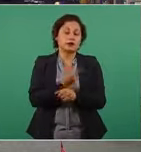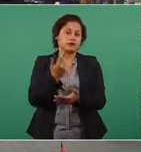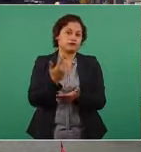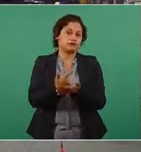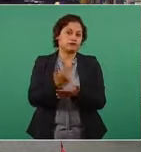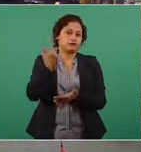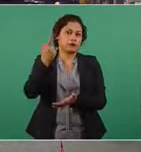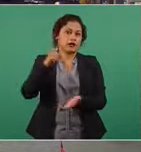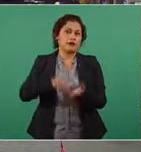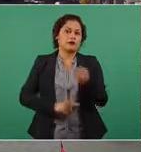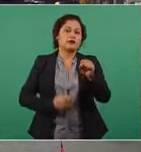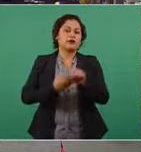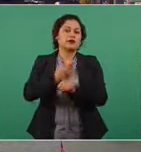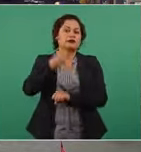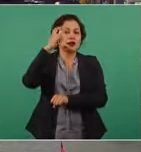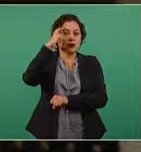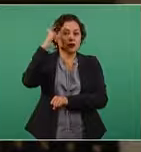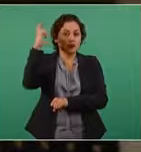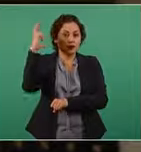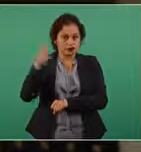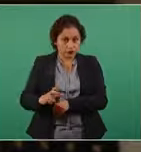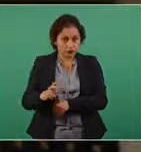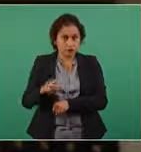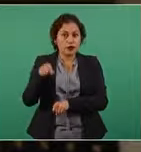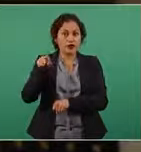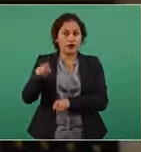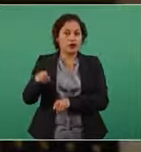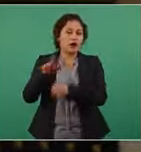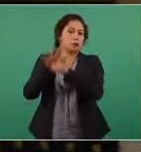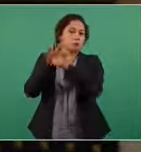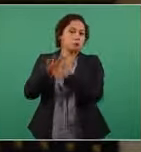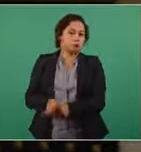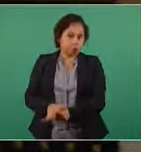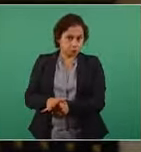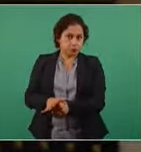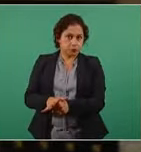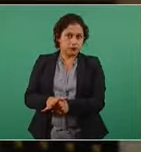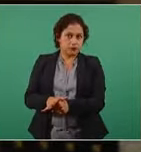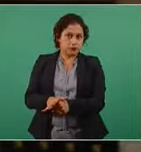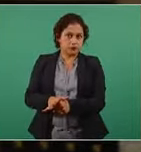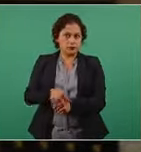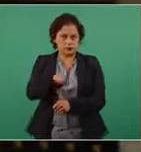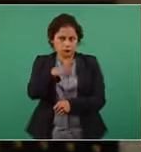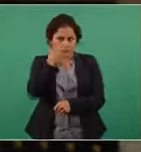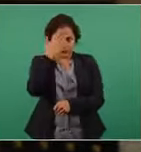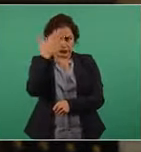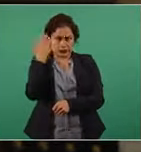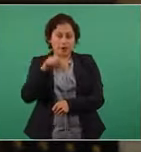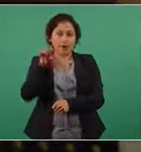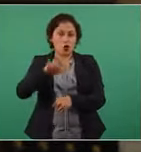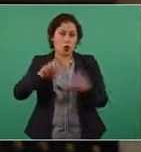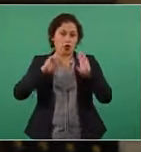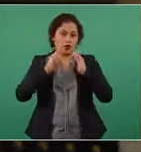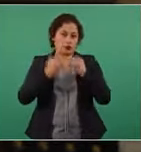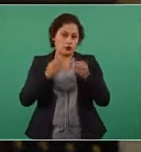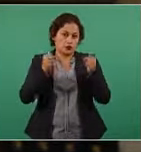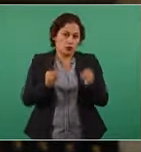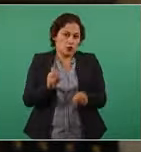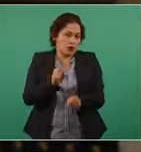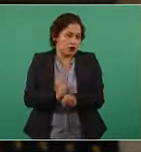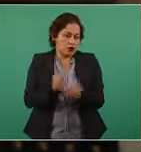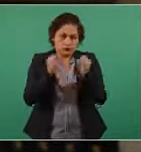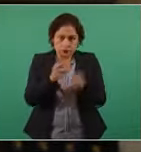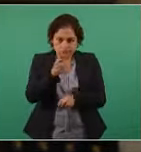en el estado de Hidalgo, en Pachuca, una represión que seguramente tocaron en la mesa de seguridad, me atrevo a comentar esto y